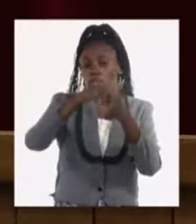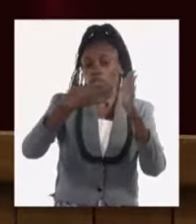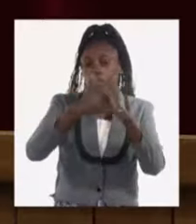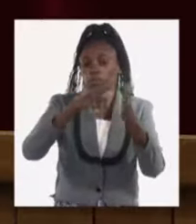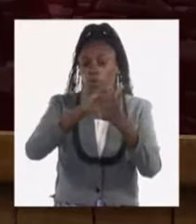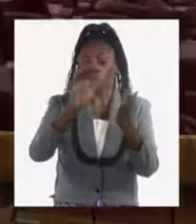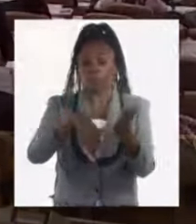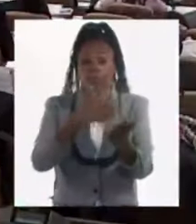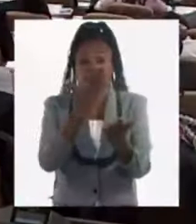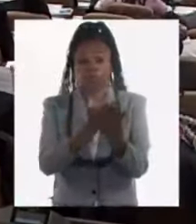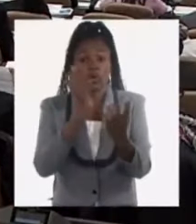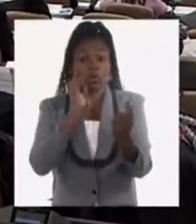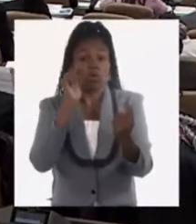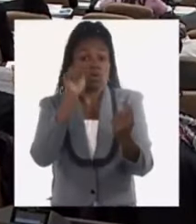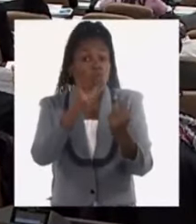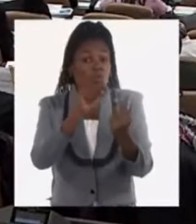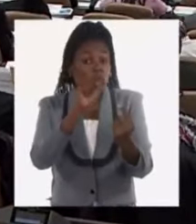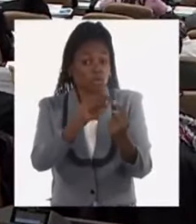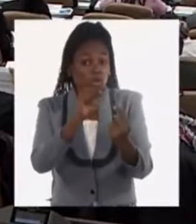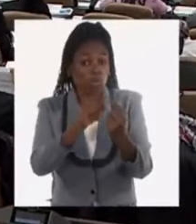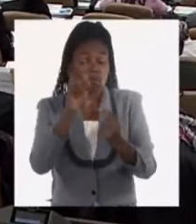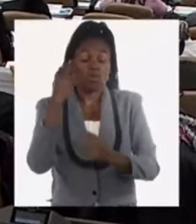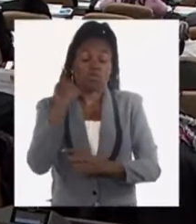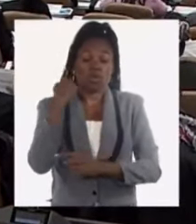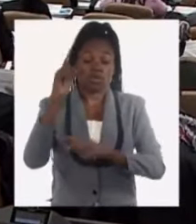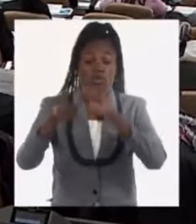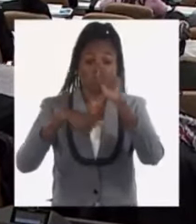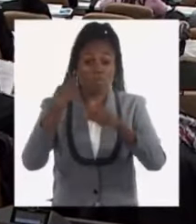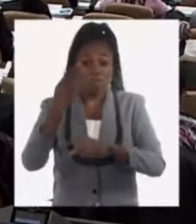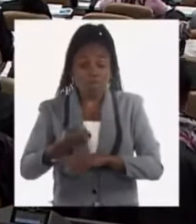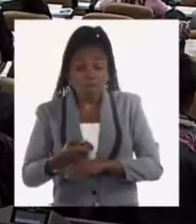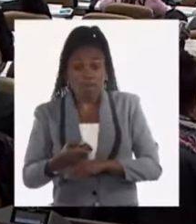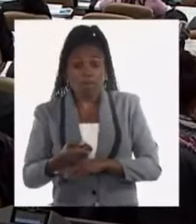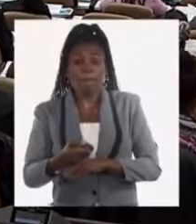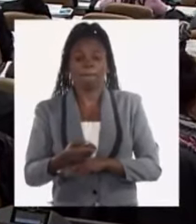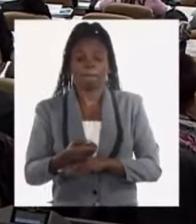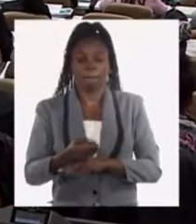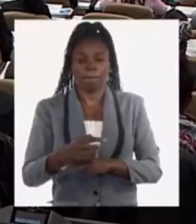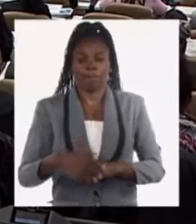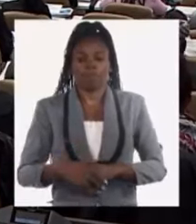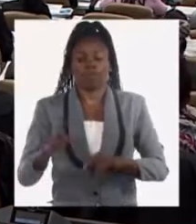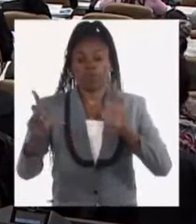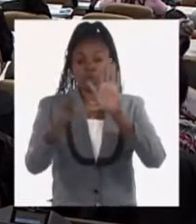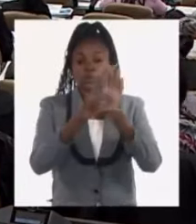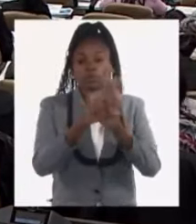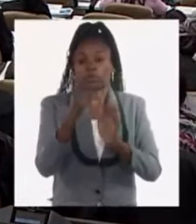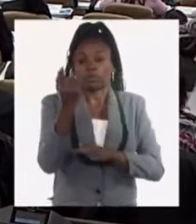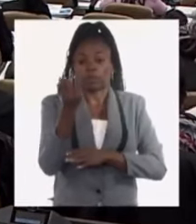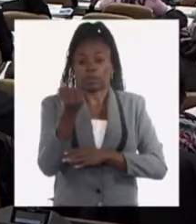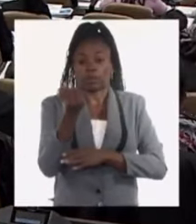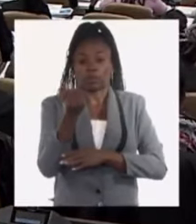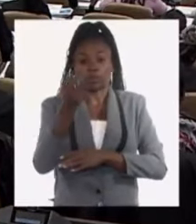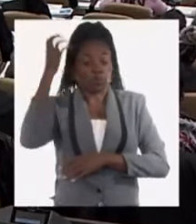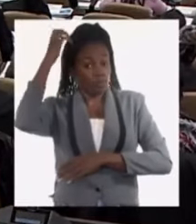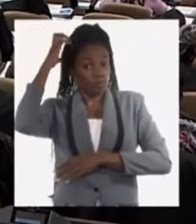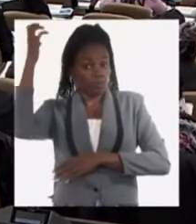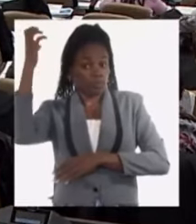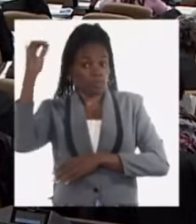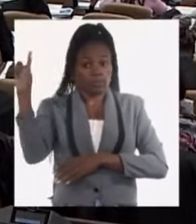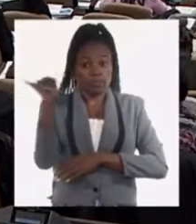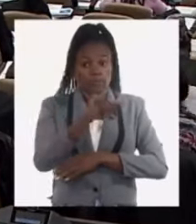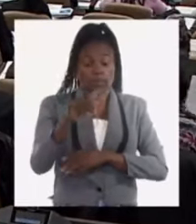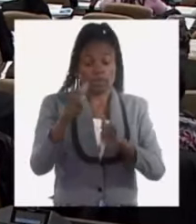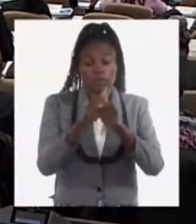o la propuesta de objetivos y metas del Plan 2024, también el anteproyecto de ley del presupuesto del Estado y fue